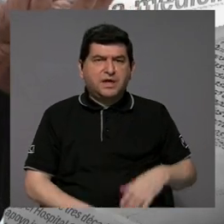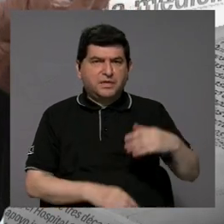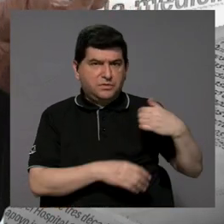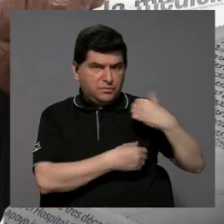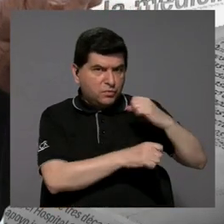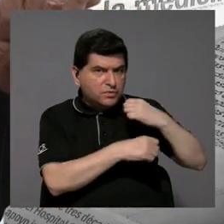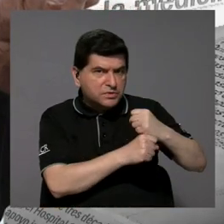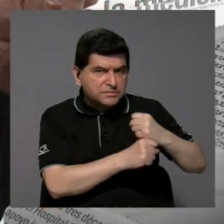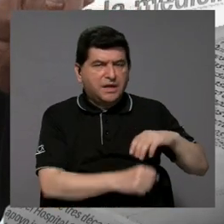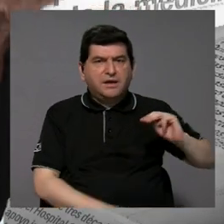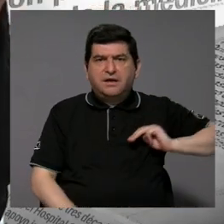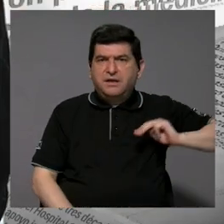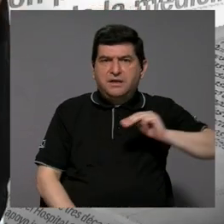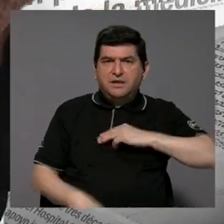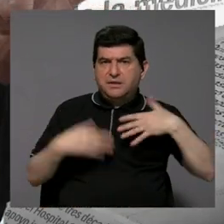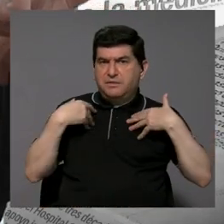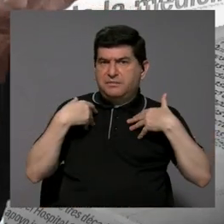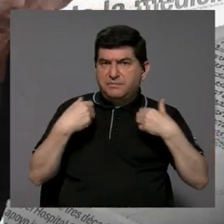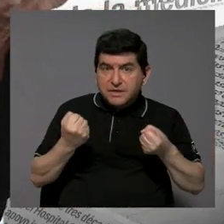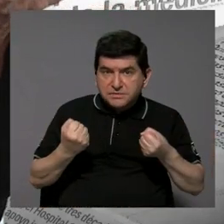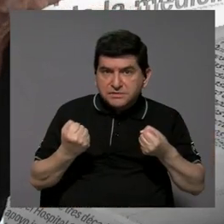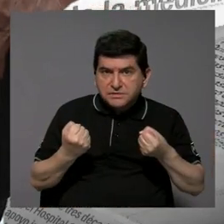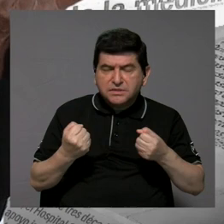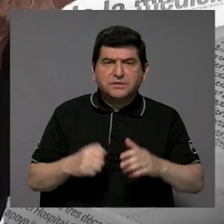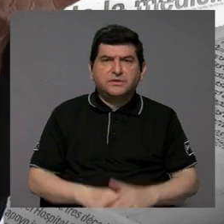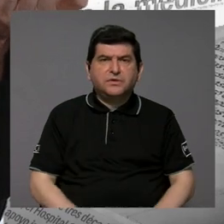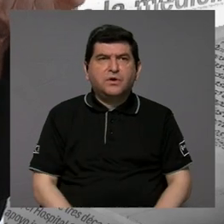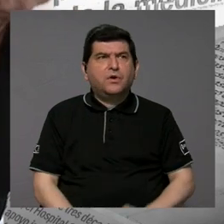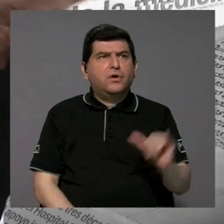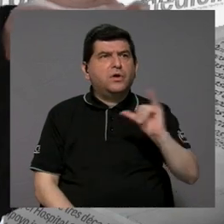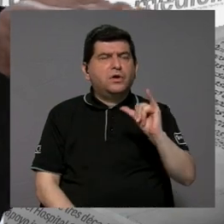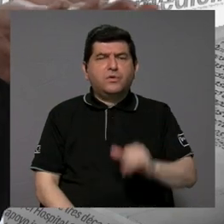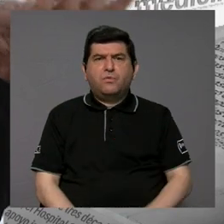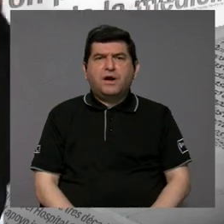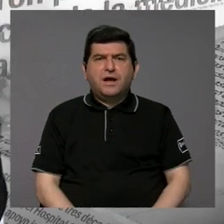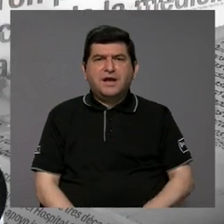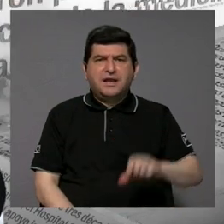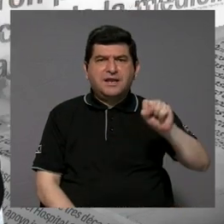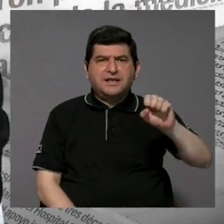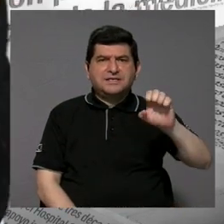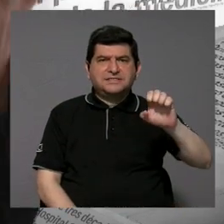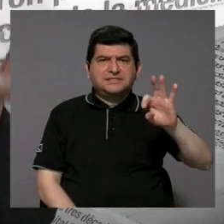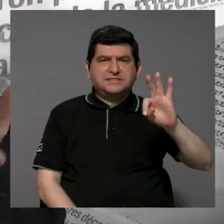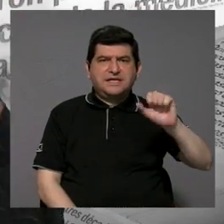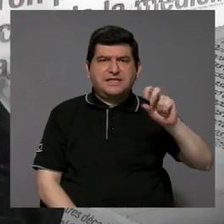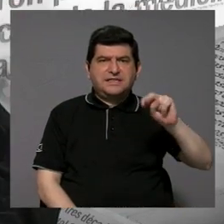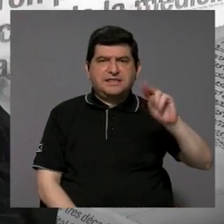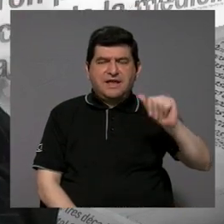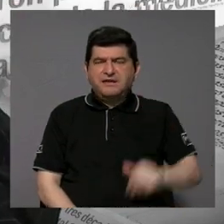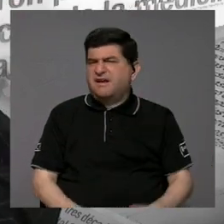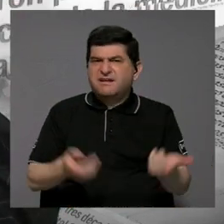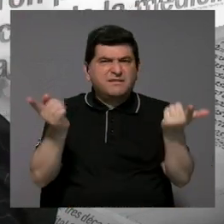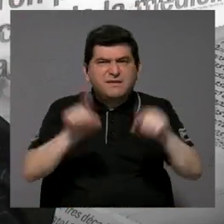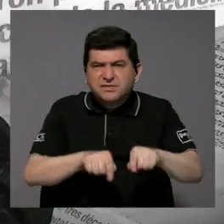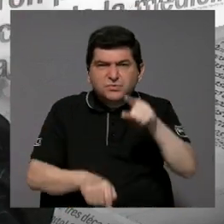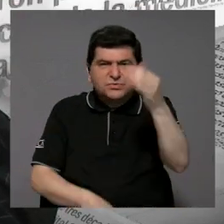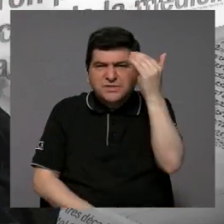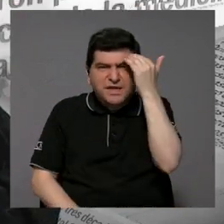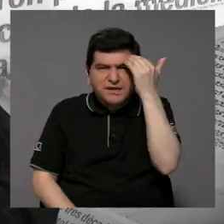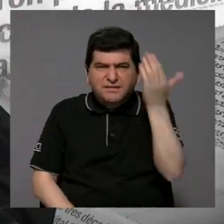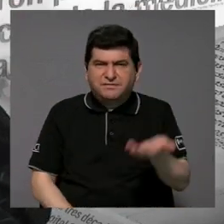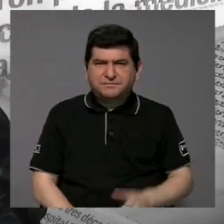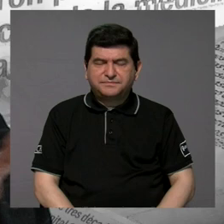autoridades del Ministerio de Salud, también tendrían que actuar CETENA. ¿Qué está pasando? ¿Qué sabe usted?